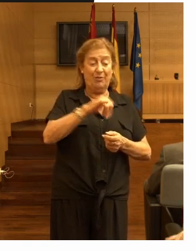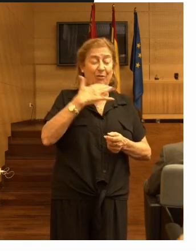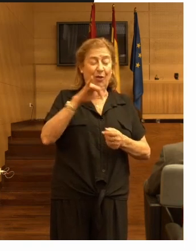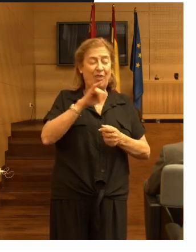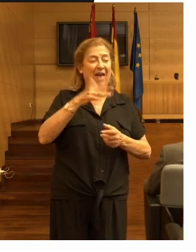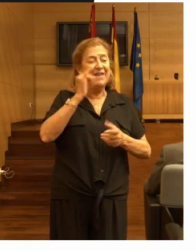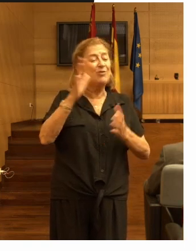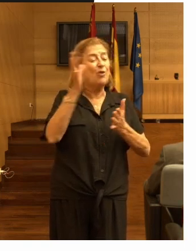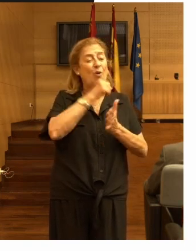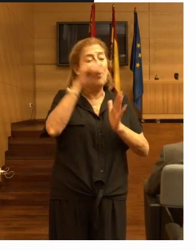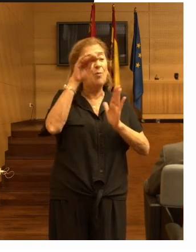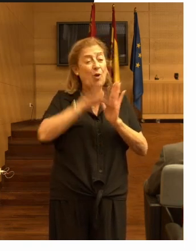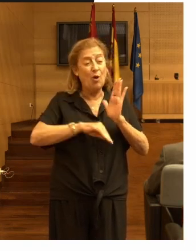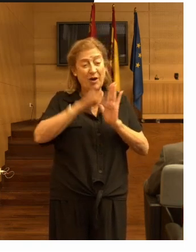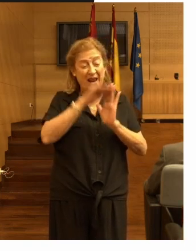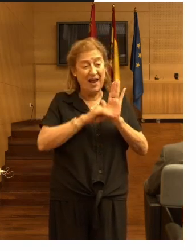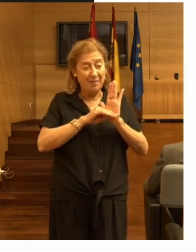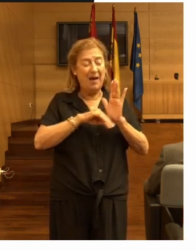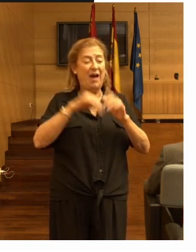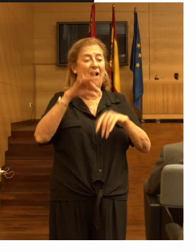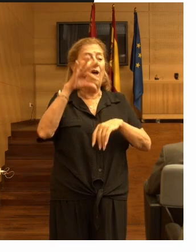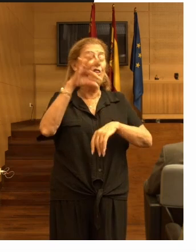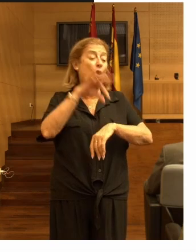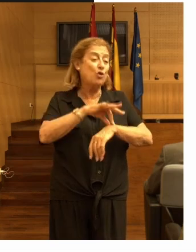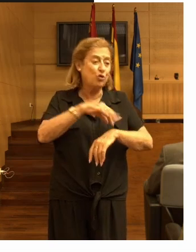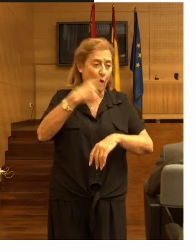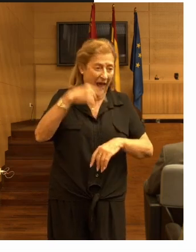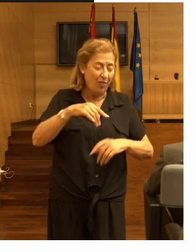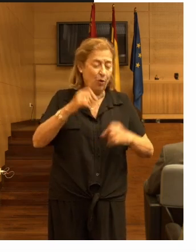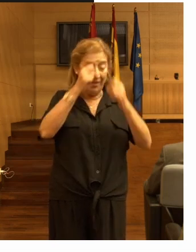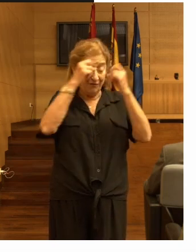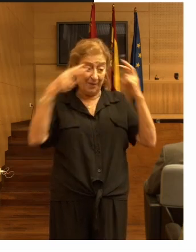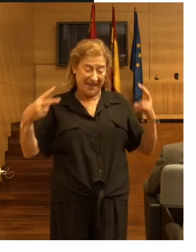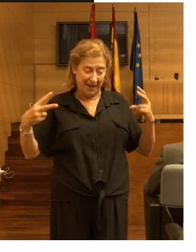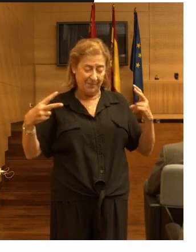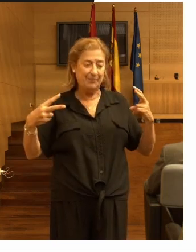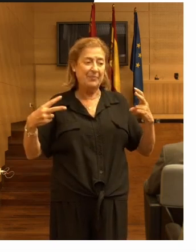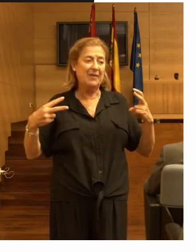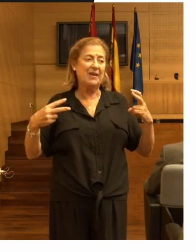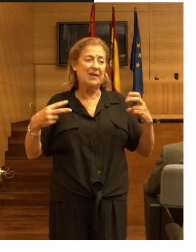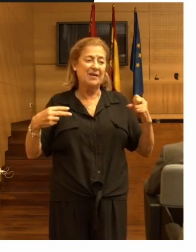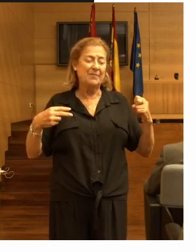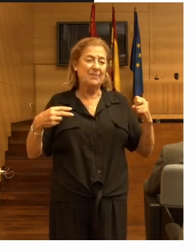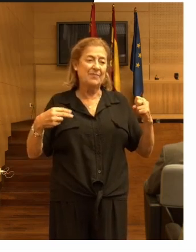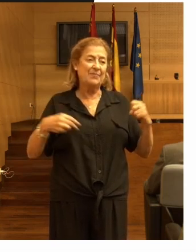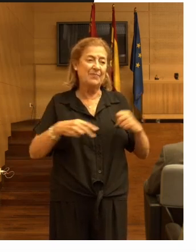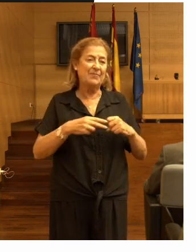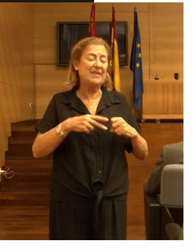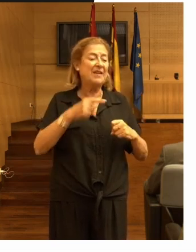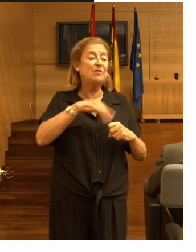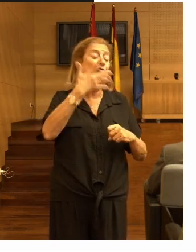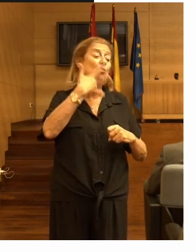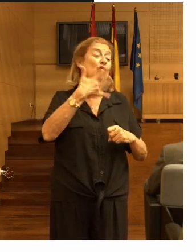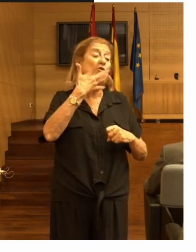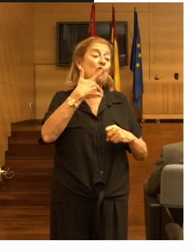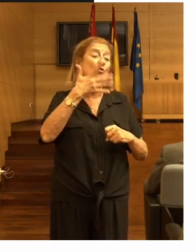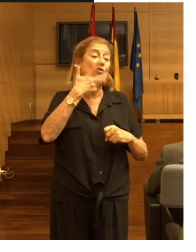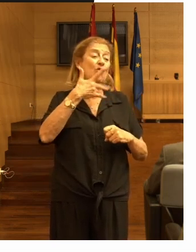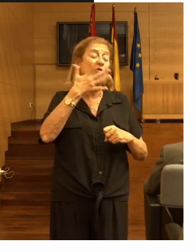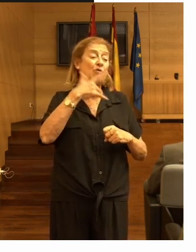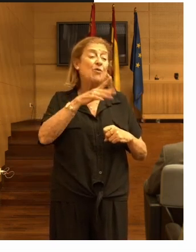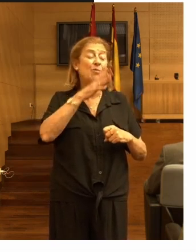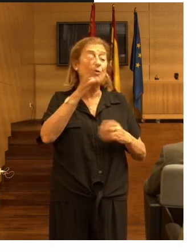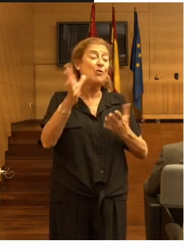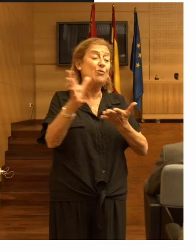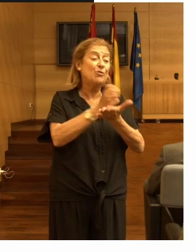el programa de doctorados en enfermería es conocida por